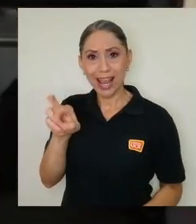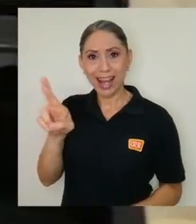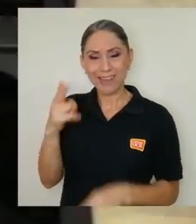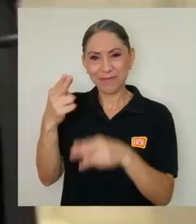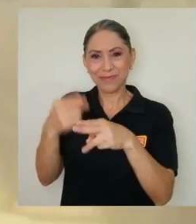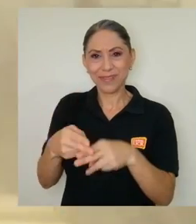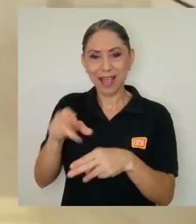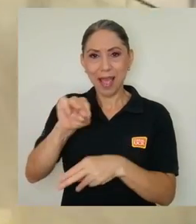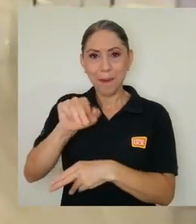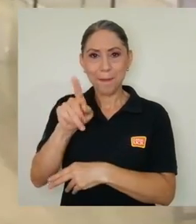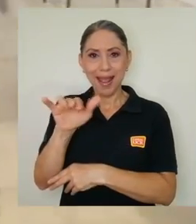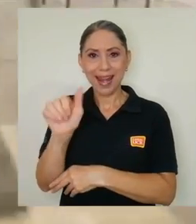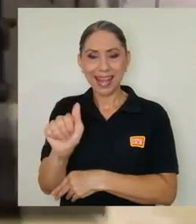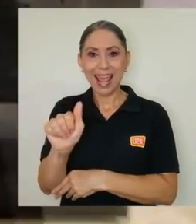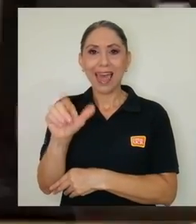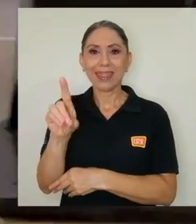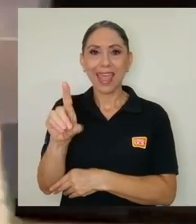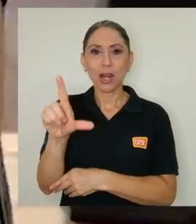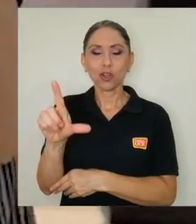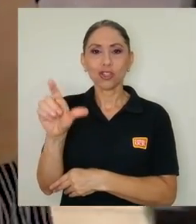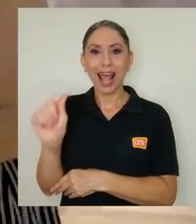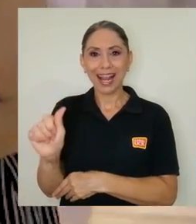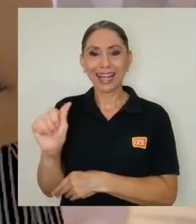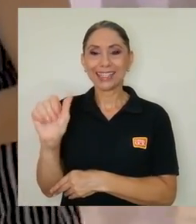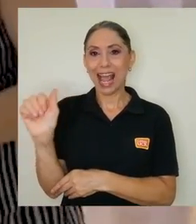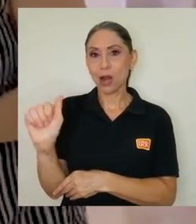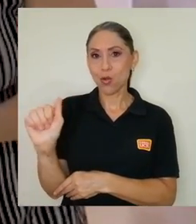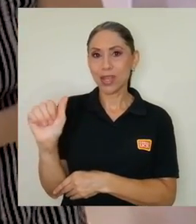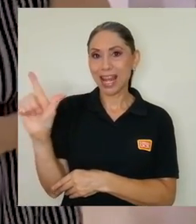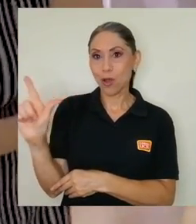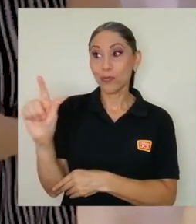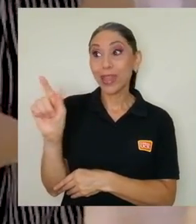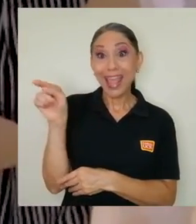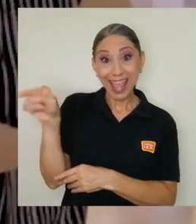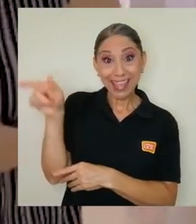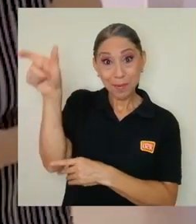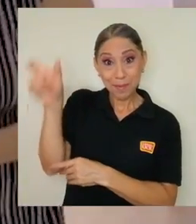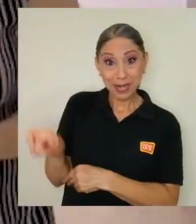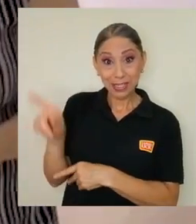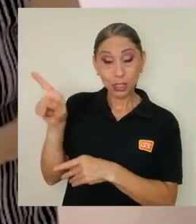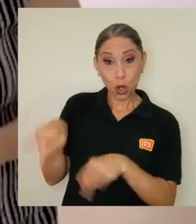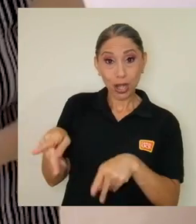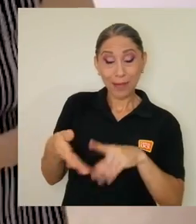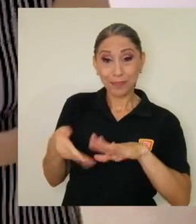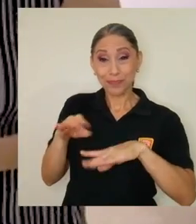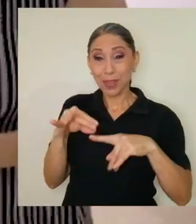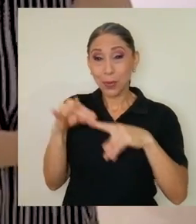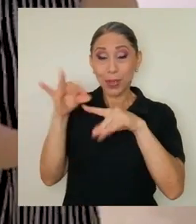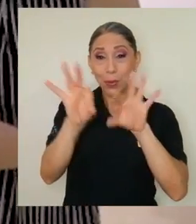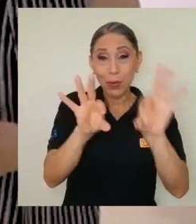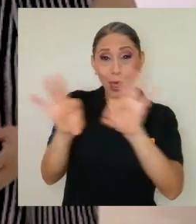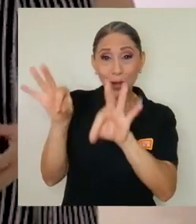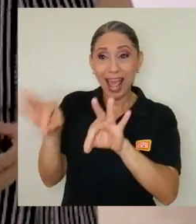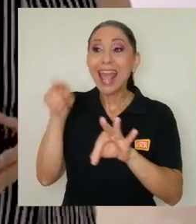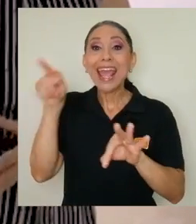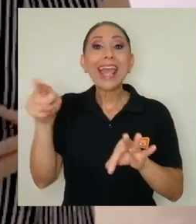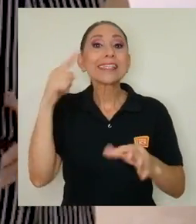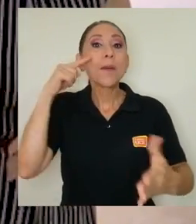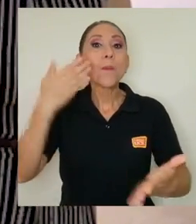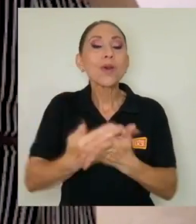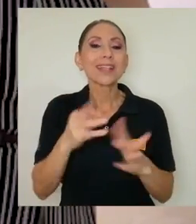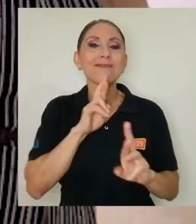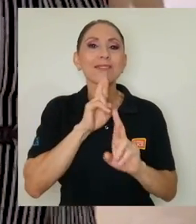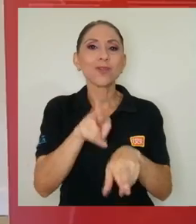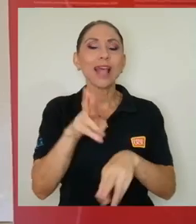maría de los ángeles acuña león curadora de la exposición esta muestra es el resultado de seis años de